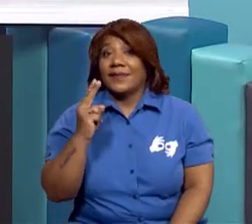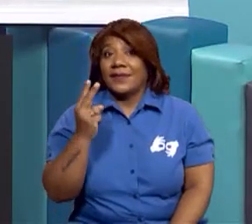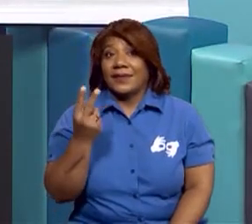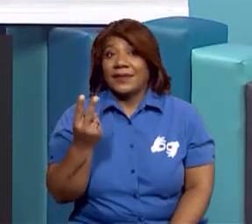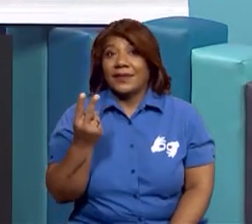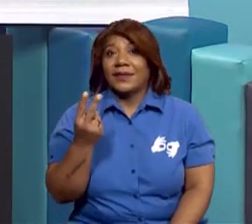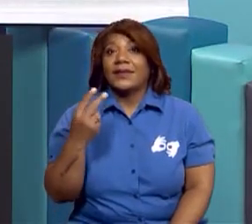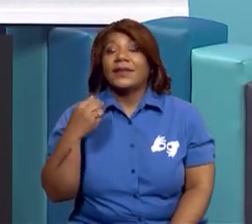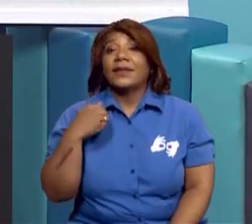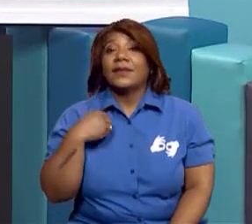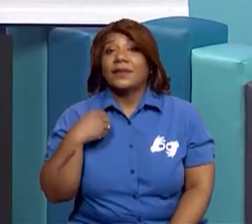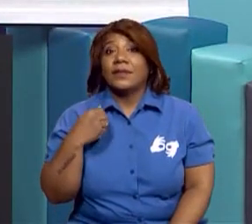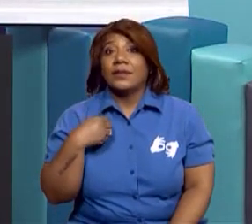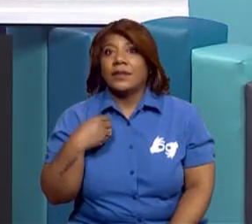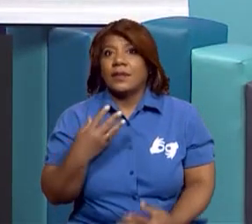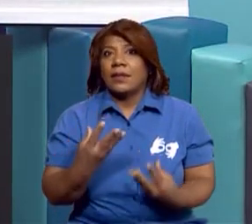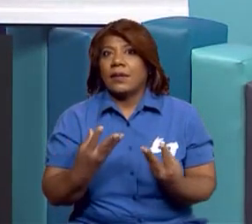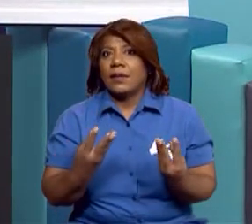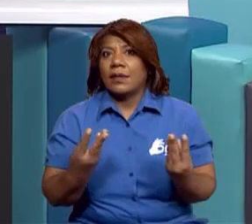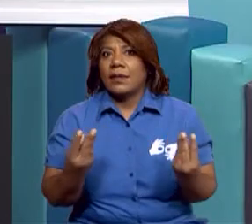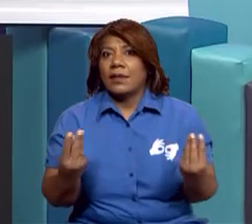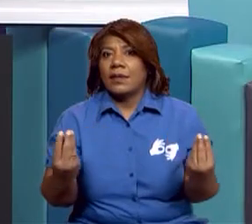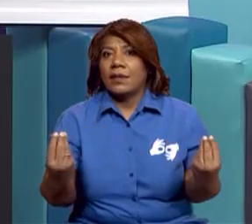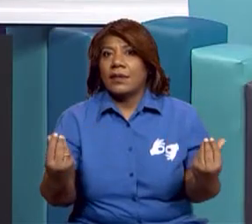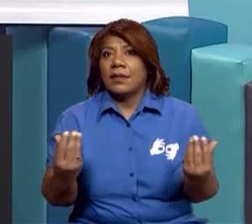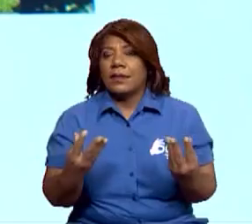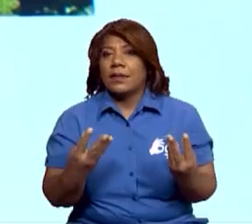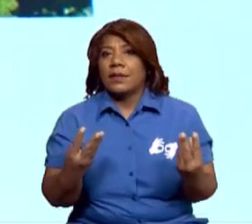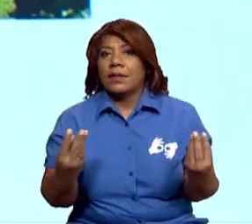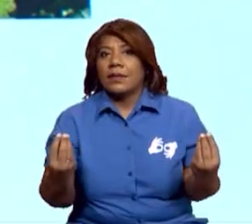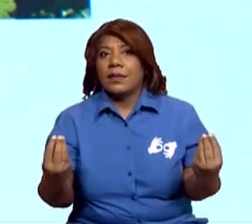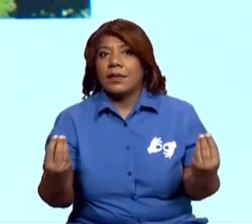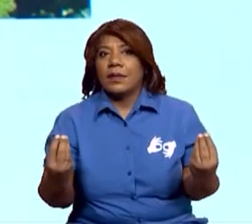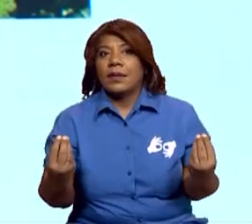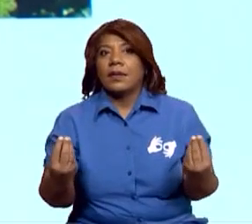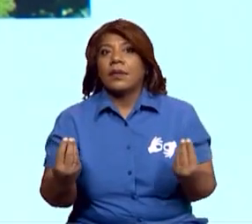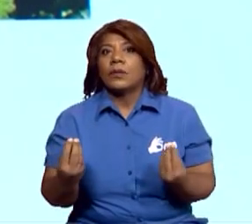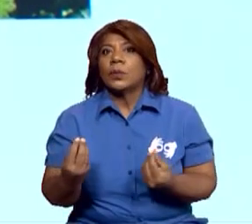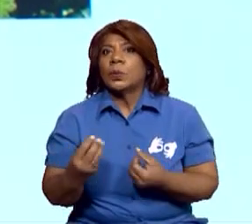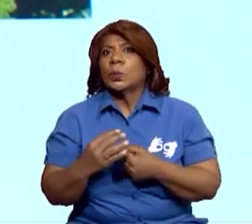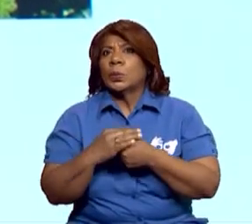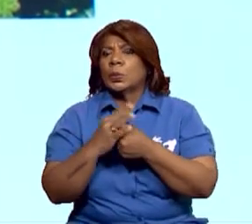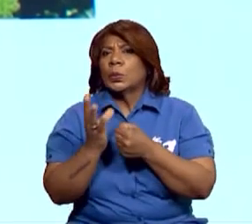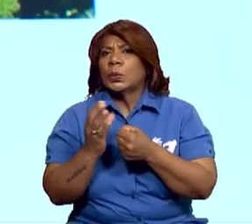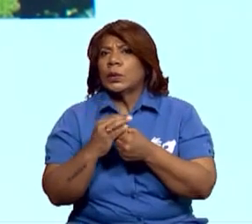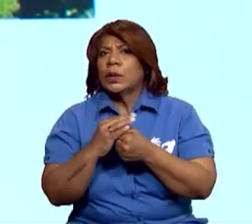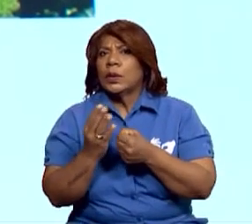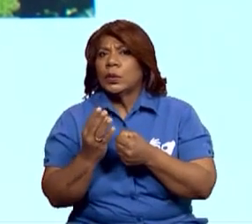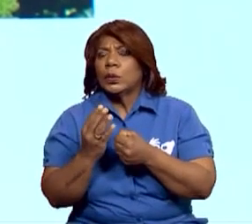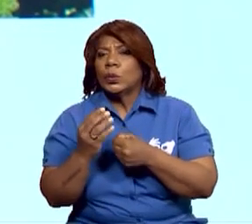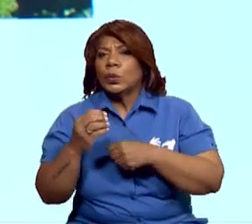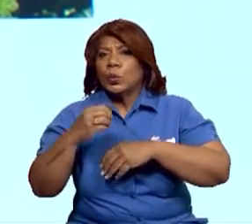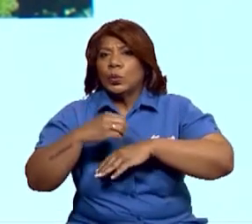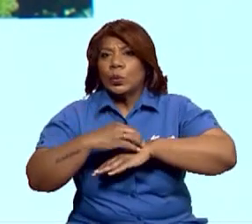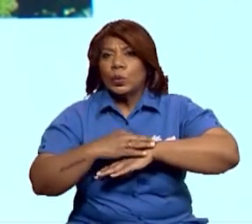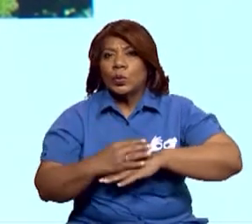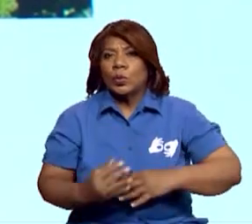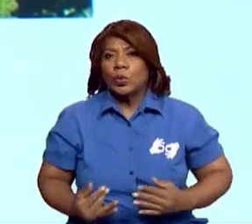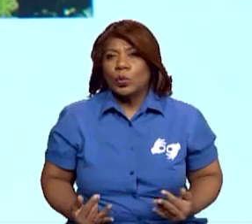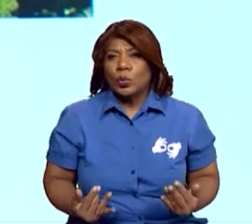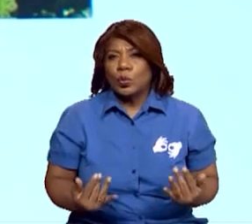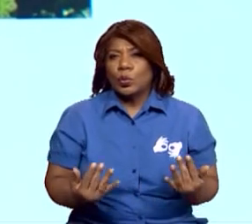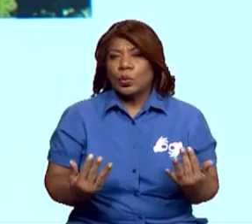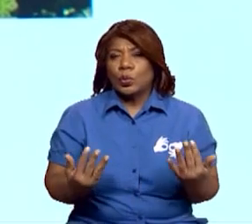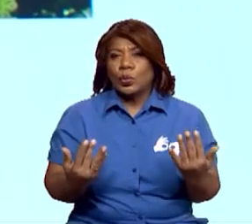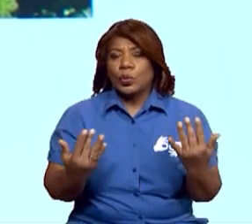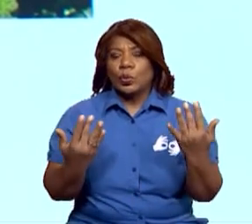podemos ver como tierra y quizás unos puñitos de tierra más oscuritas, que son como si fuesen a sembrar plantitas. Recuerda que